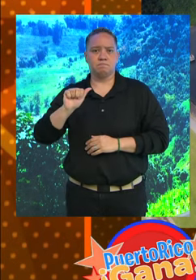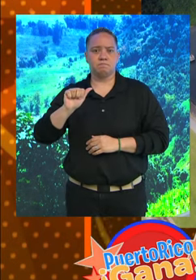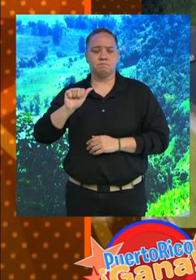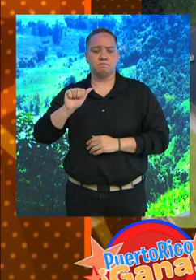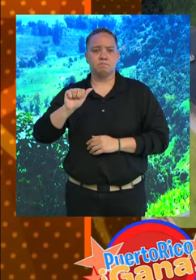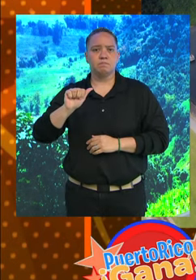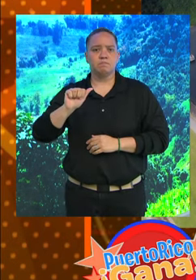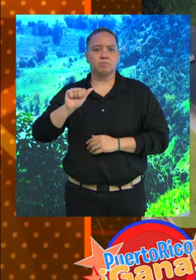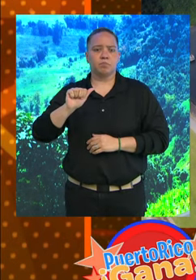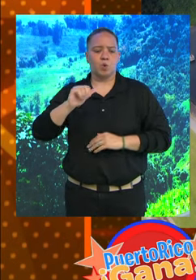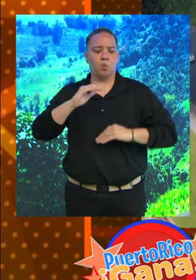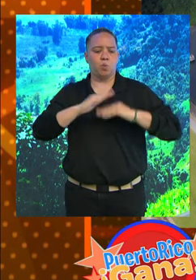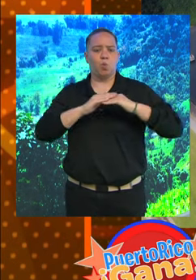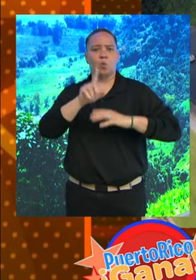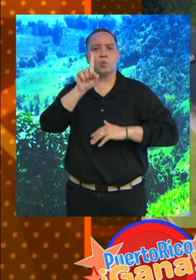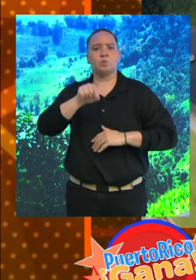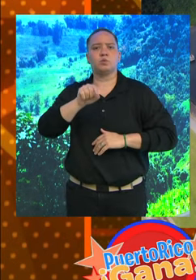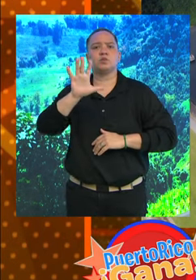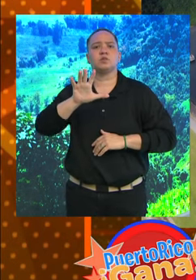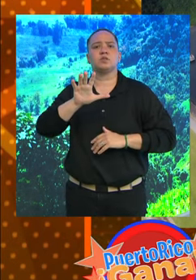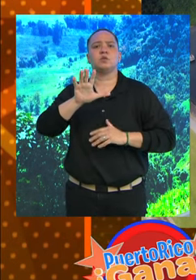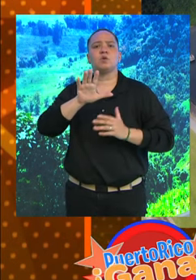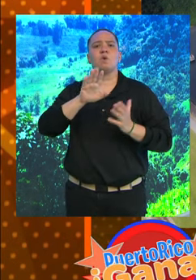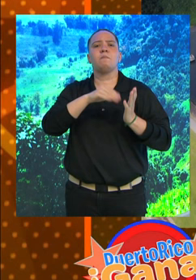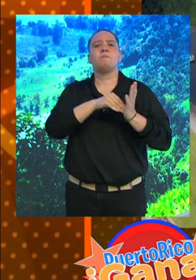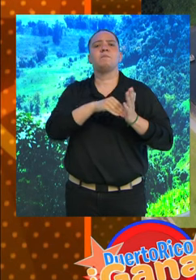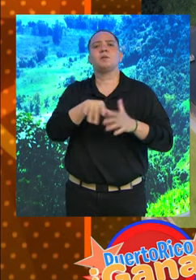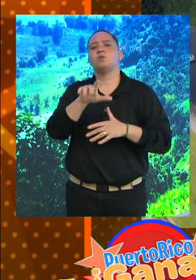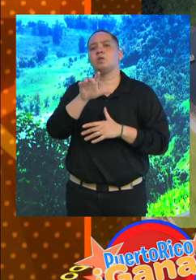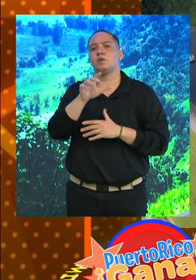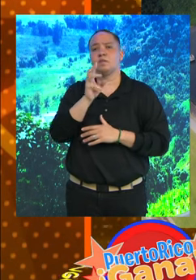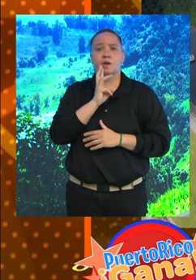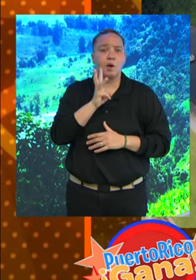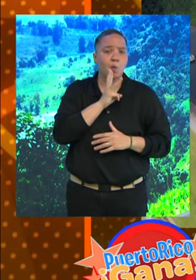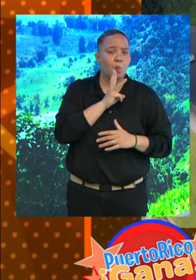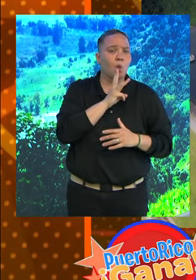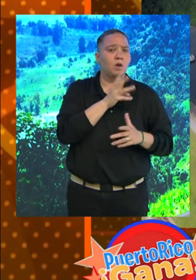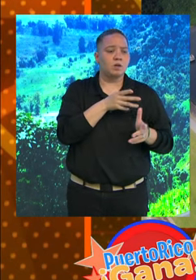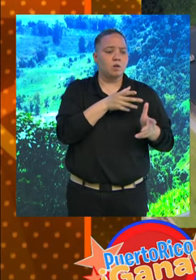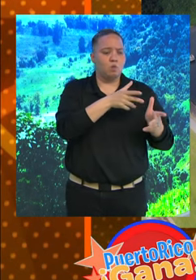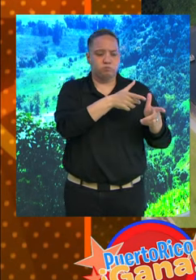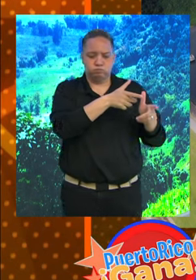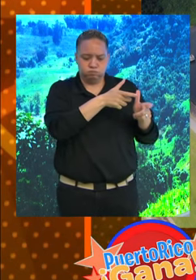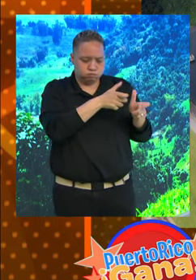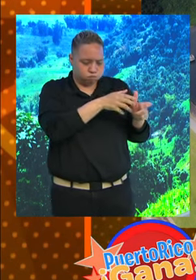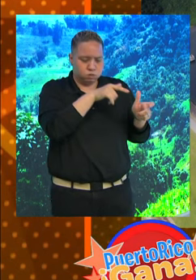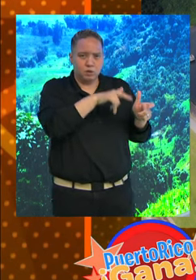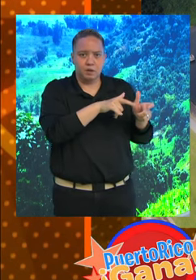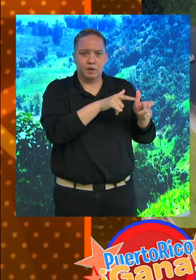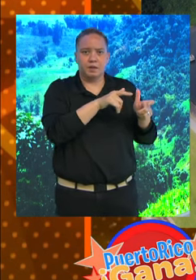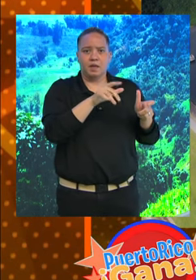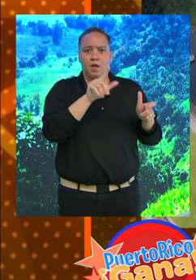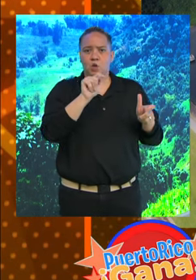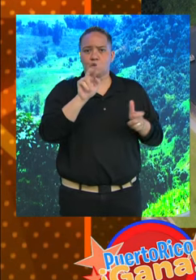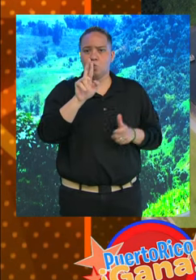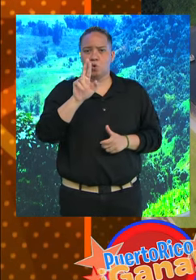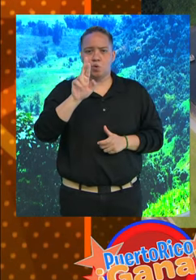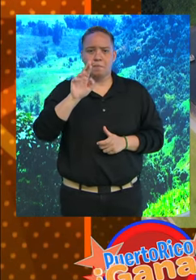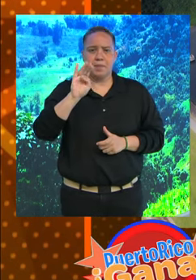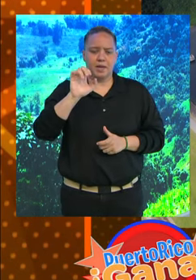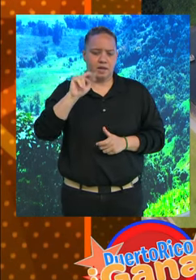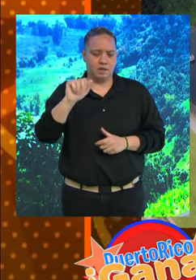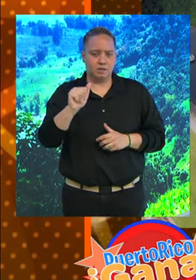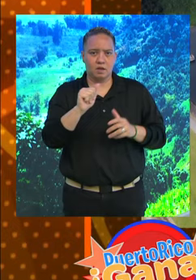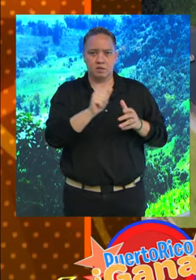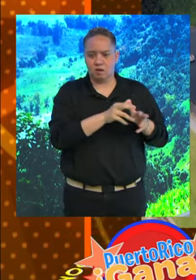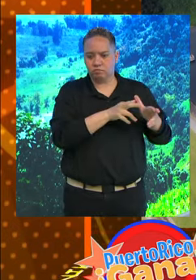tiene una capacidad de 1.5 billones de agua, se alimenta por medio de turbinas, está fuera del caudal,